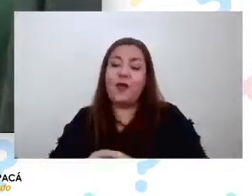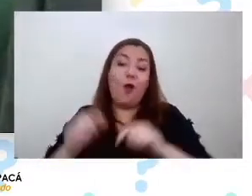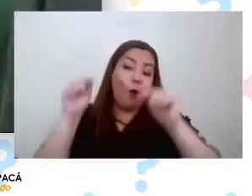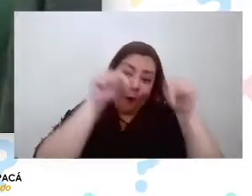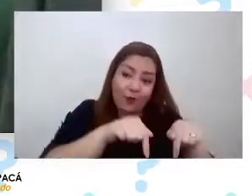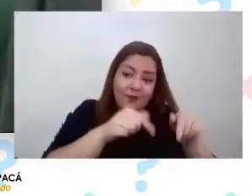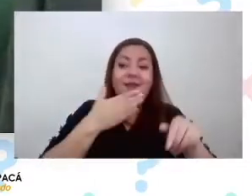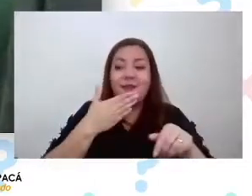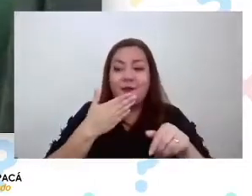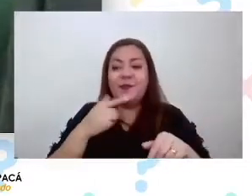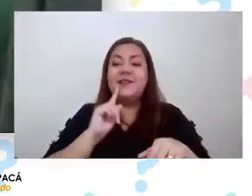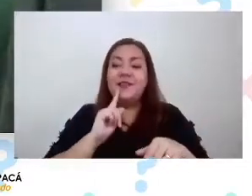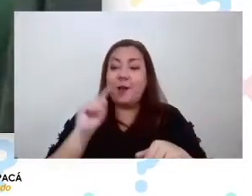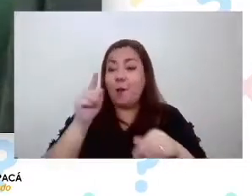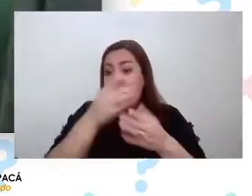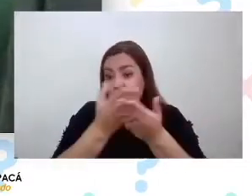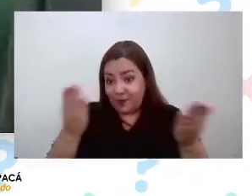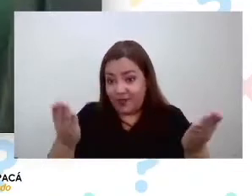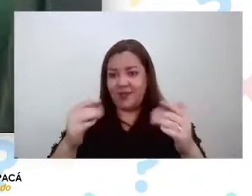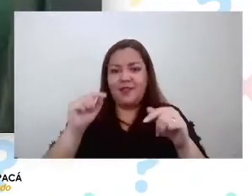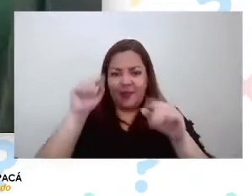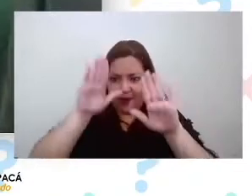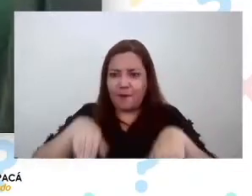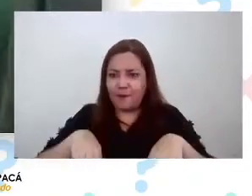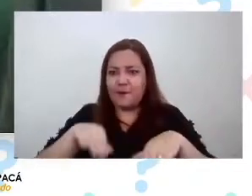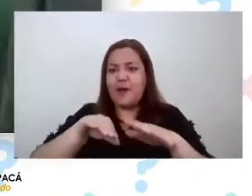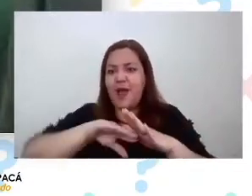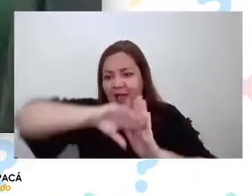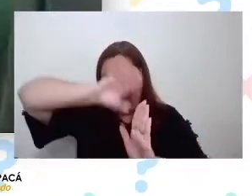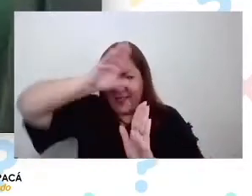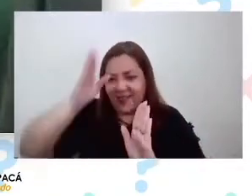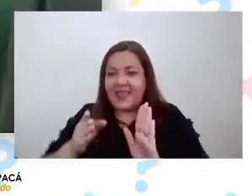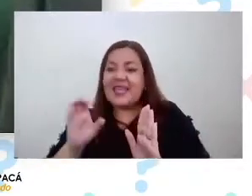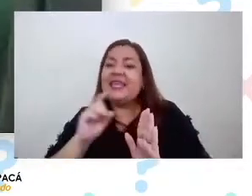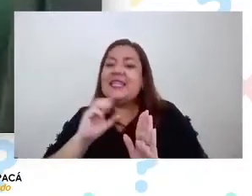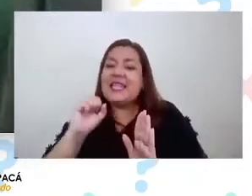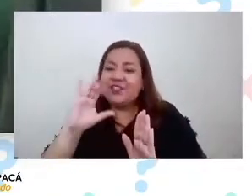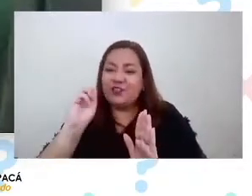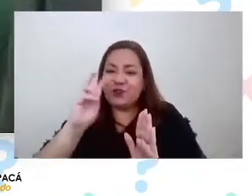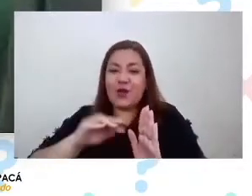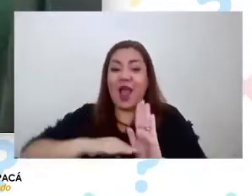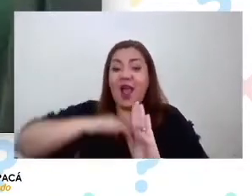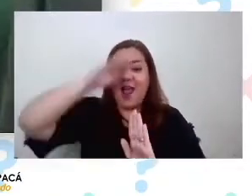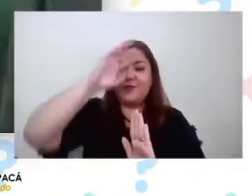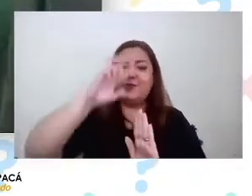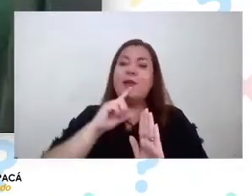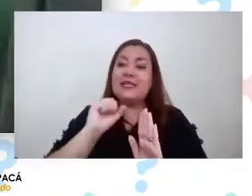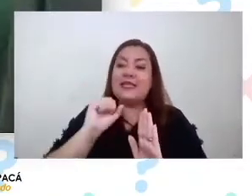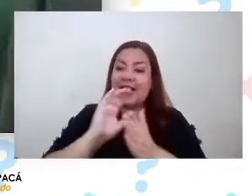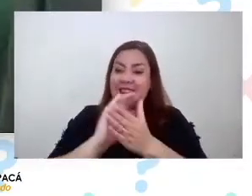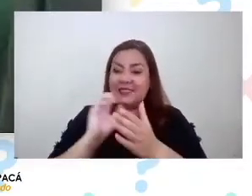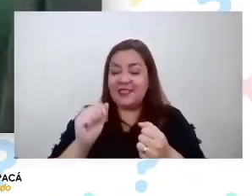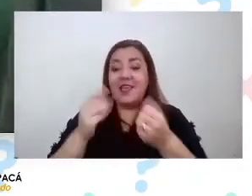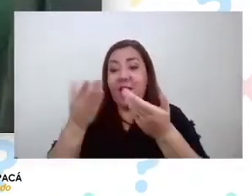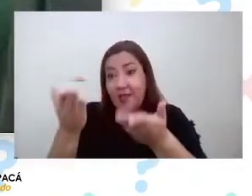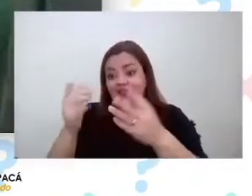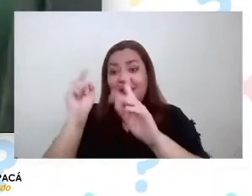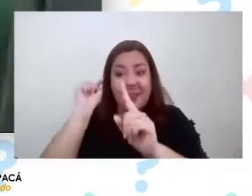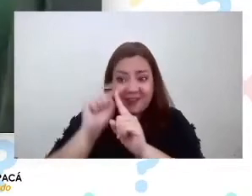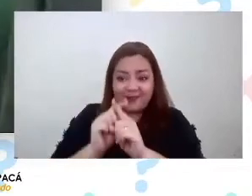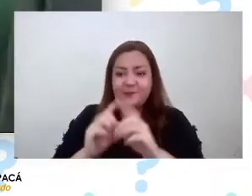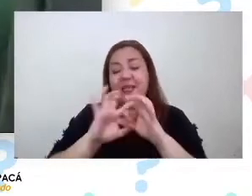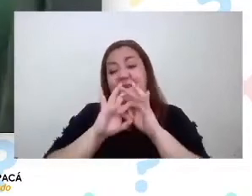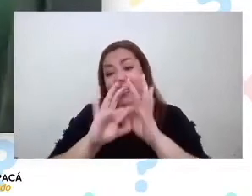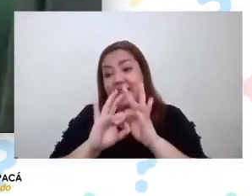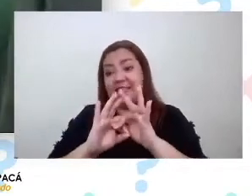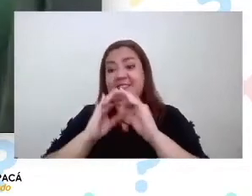día también la tengamos a usted desde la estación Alto Patache ahí a 65 kilómetros al sur gracias a la conectividad